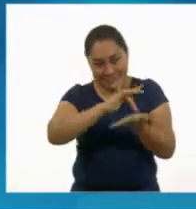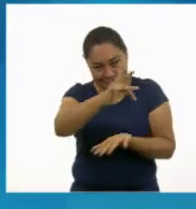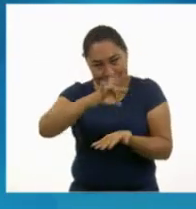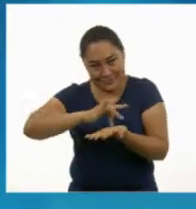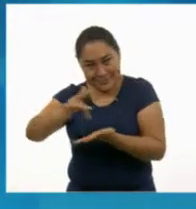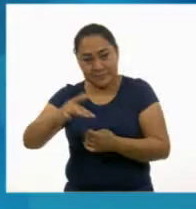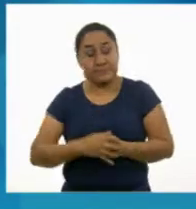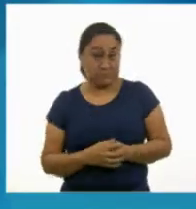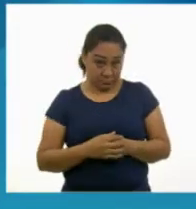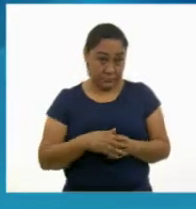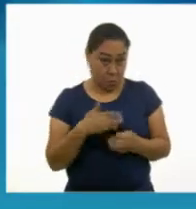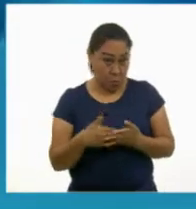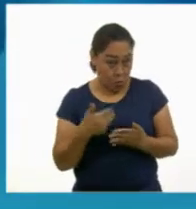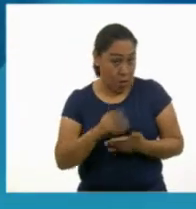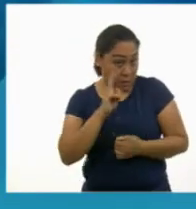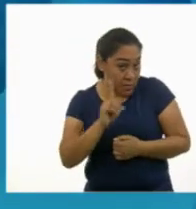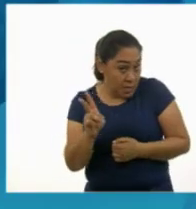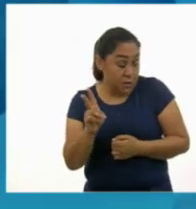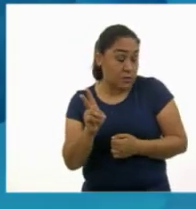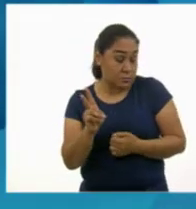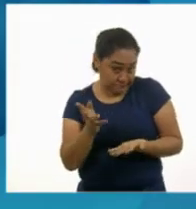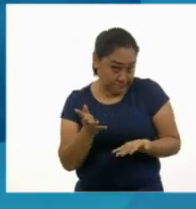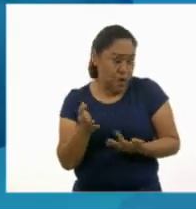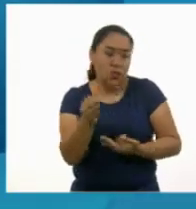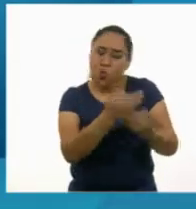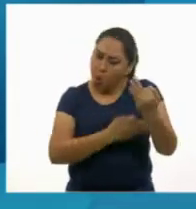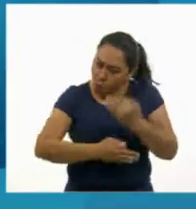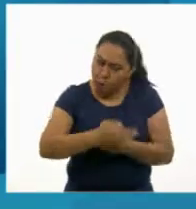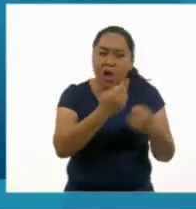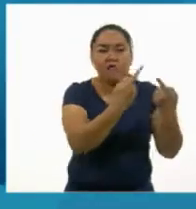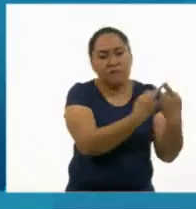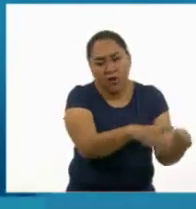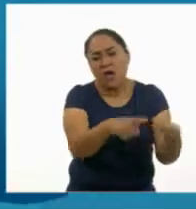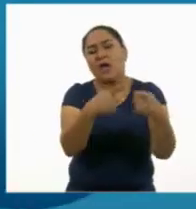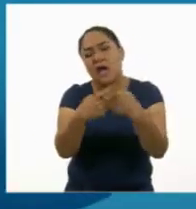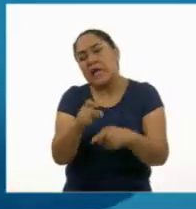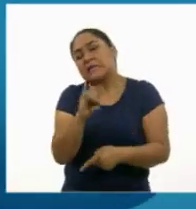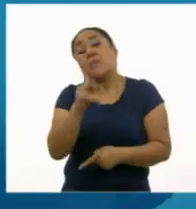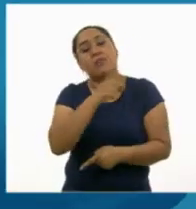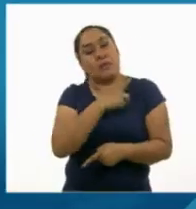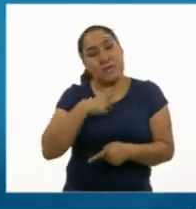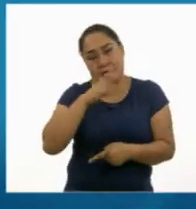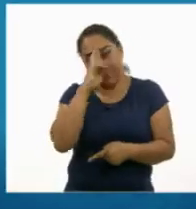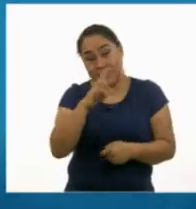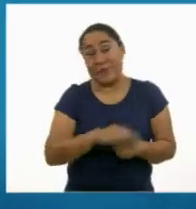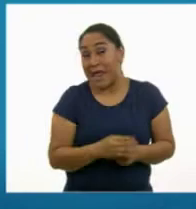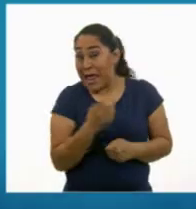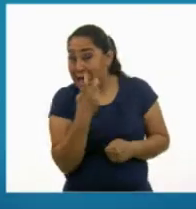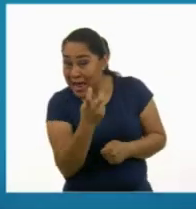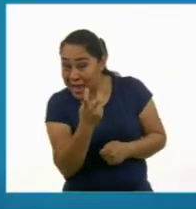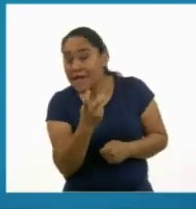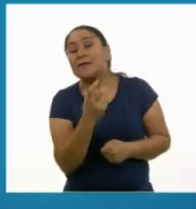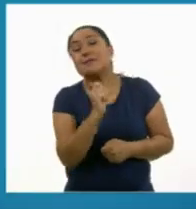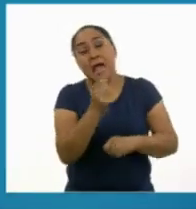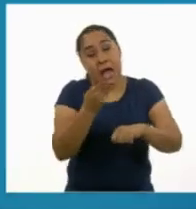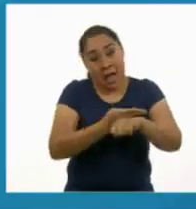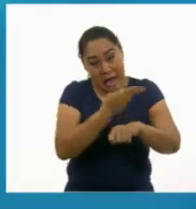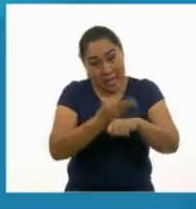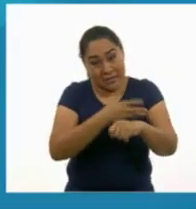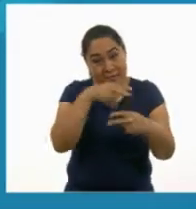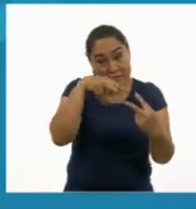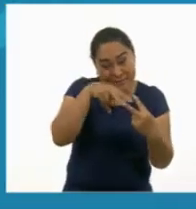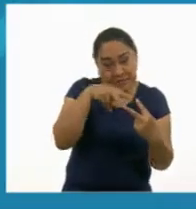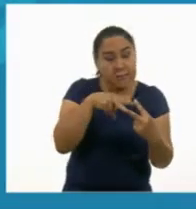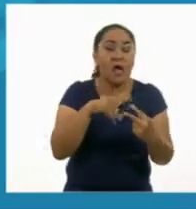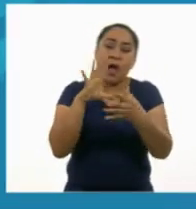¿Se dieron cuenta? Somos todos distintos y tenemos que respetarnos. Así fue como Calcetín con rombos man le enseñó a nuestro amigo